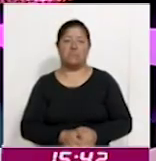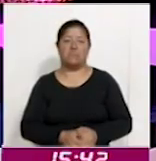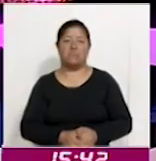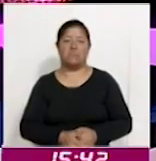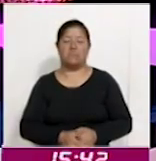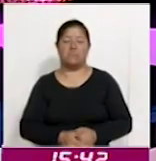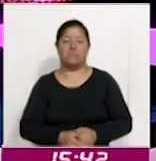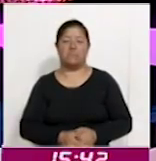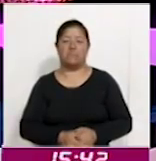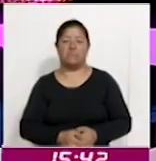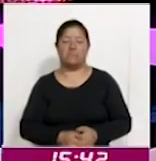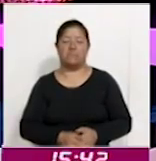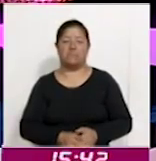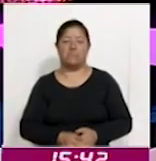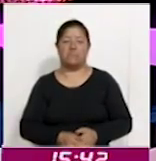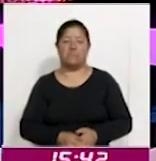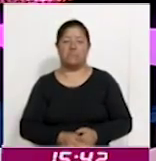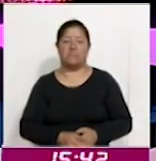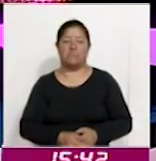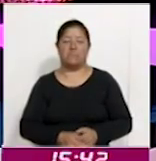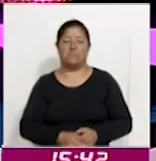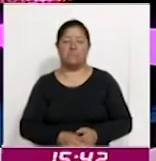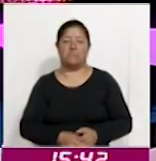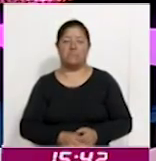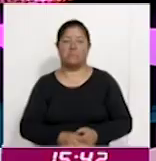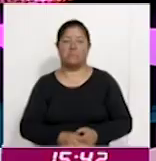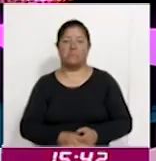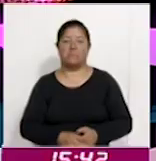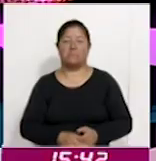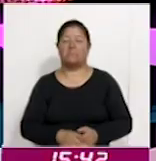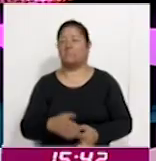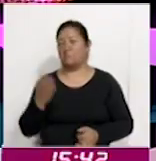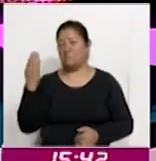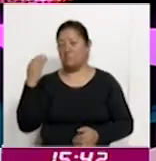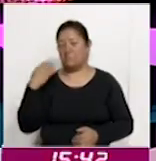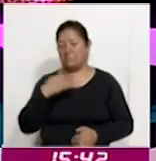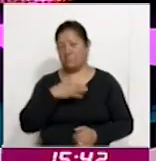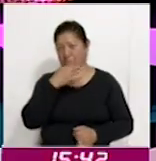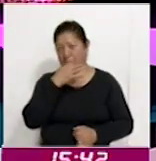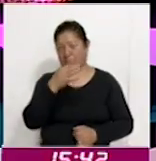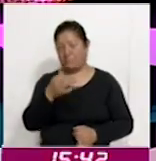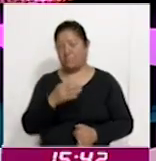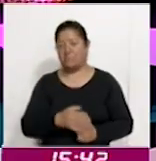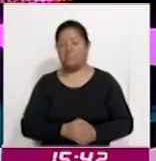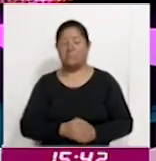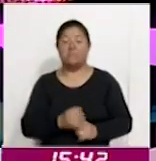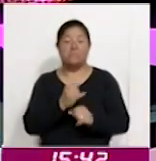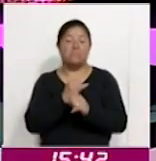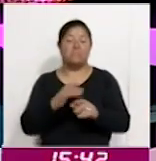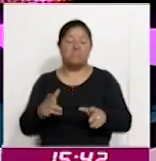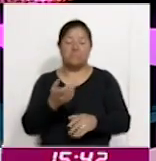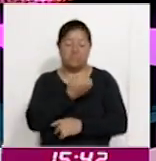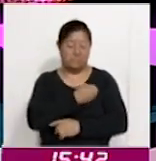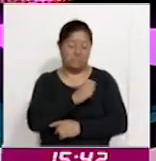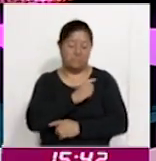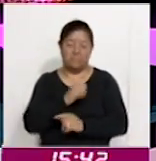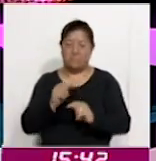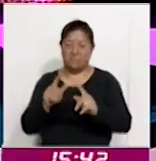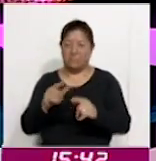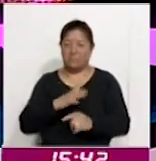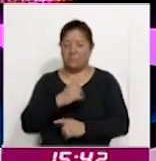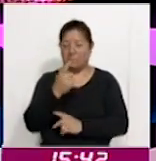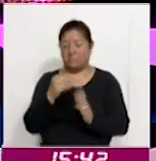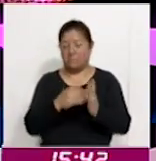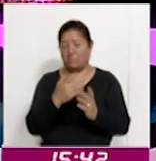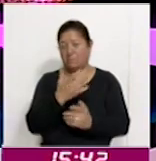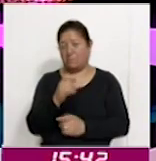Y le comentaba hace unos instantes, con datos del sector salud en Tlaxcala, existen 1,520